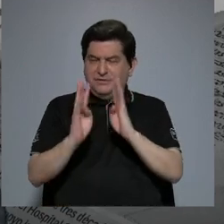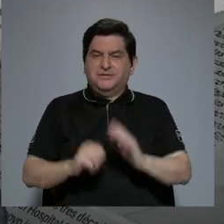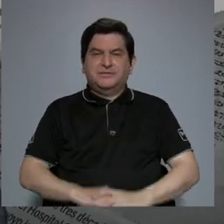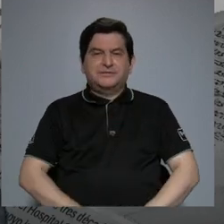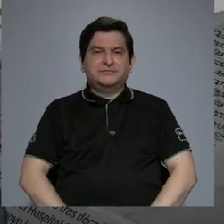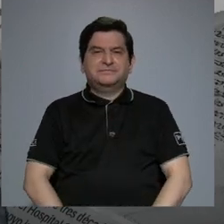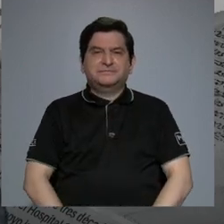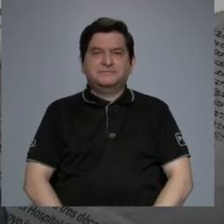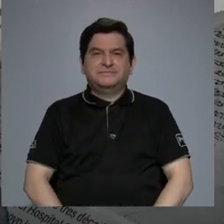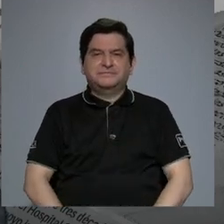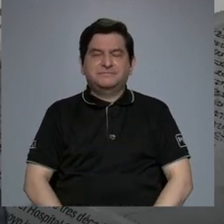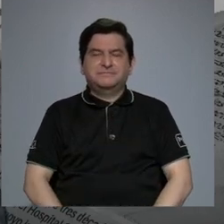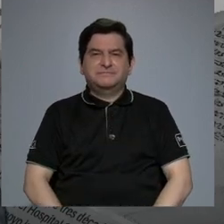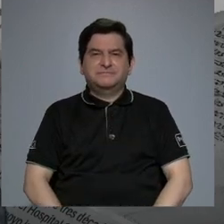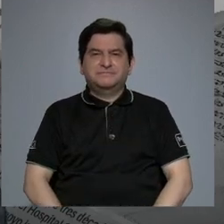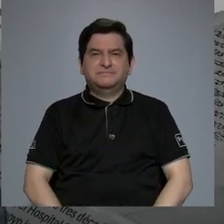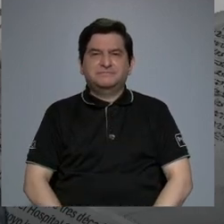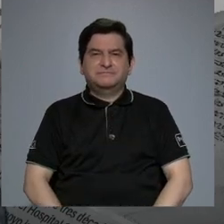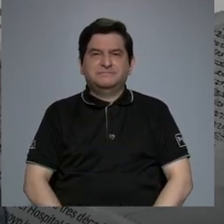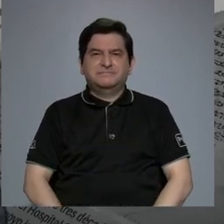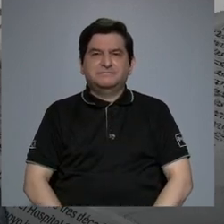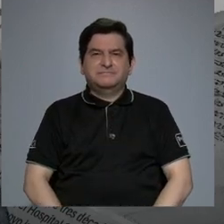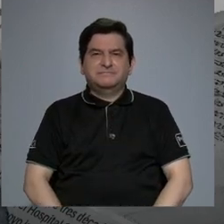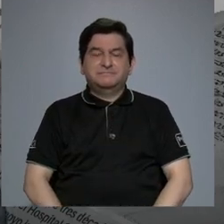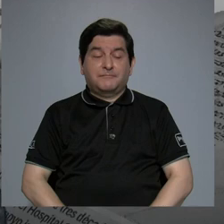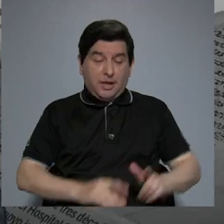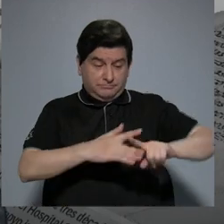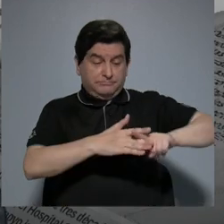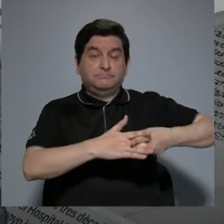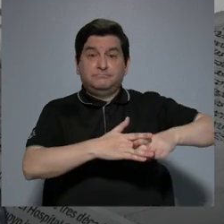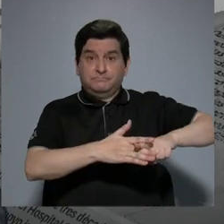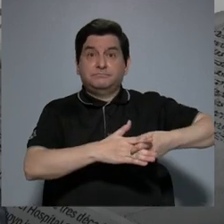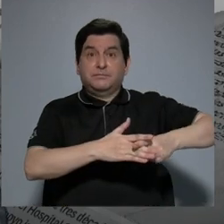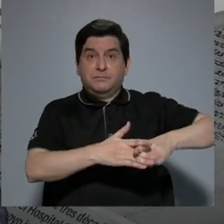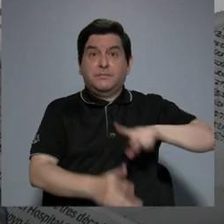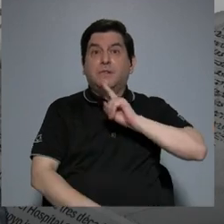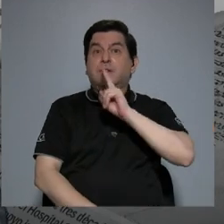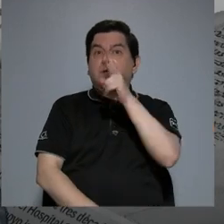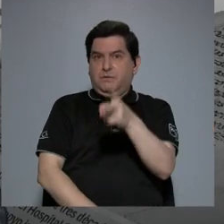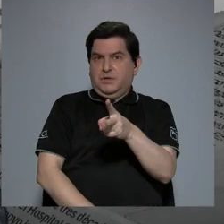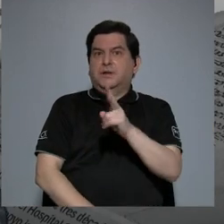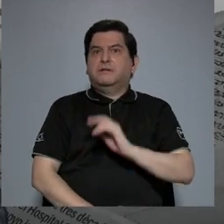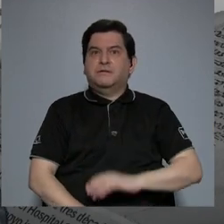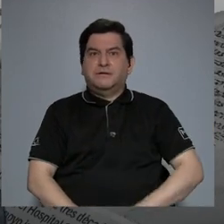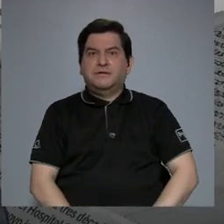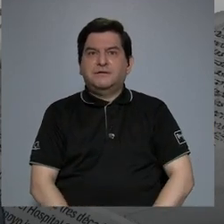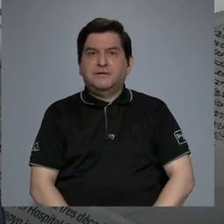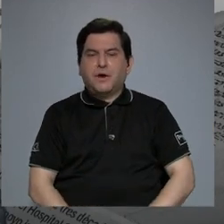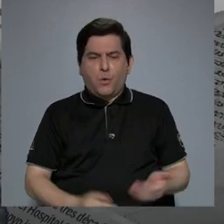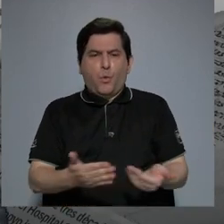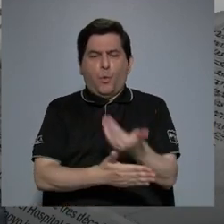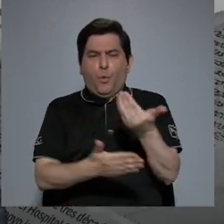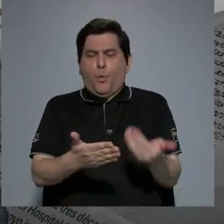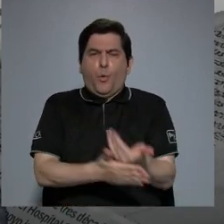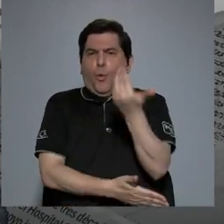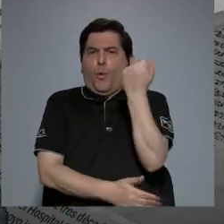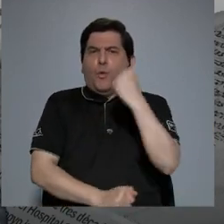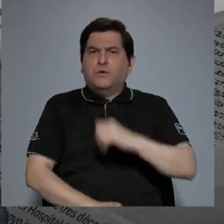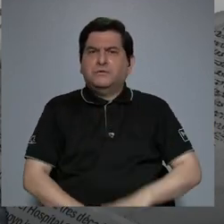Entonces, es una herramienta realmente innovadora,